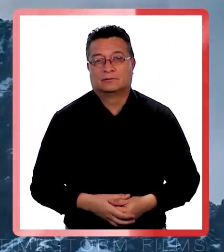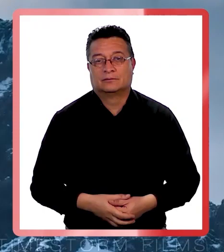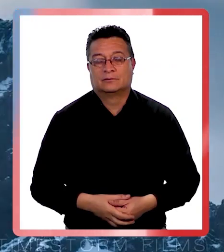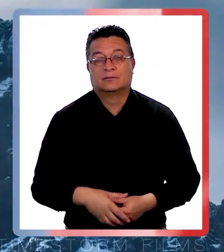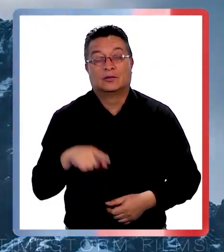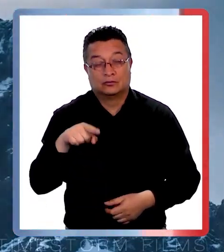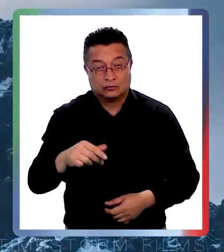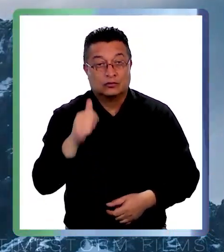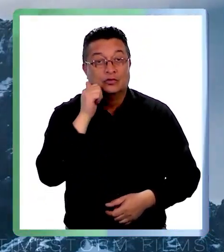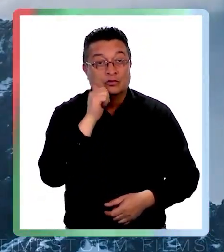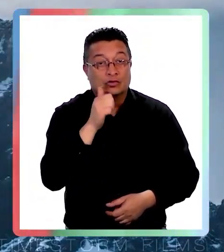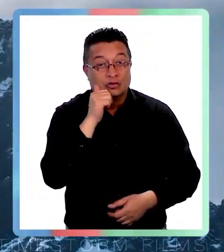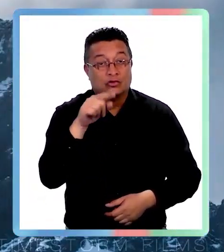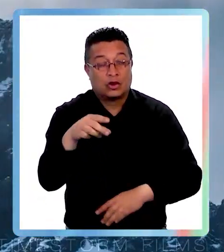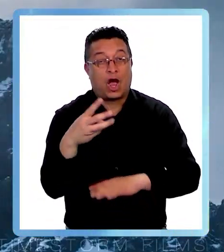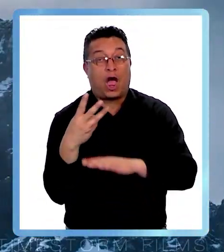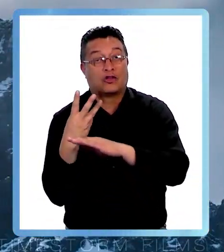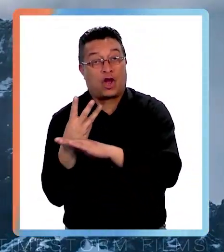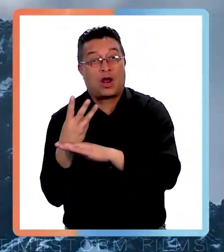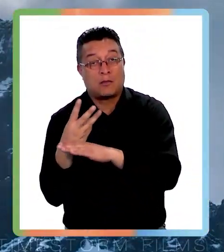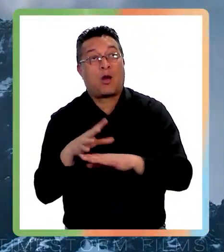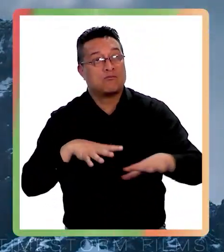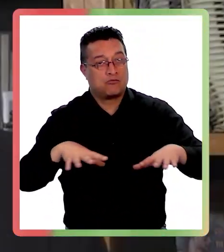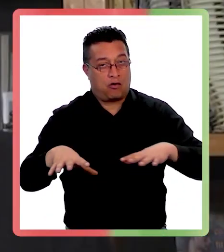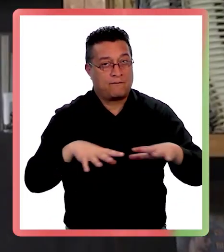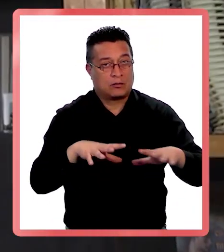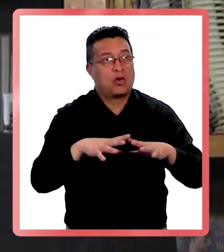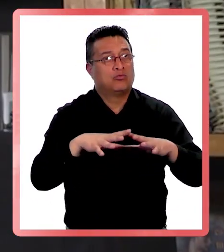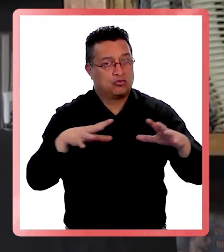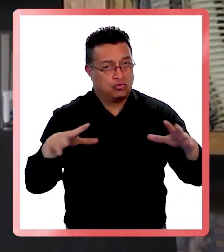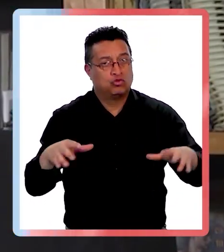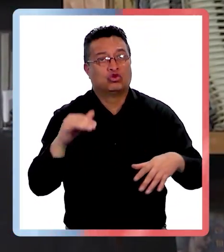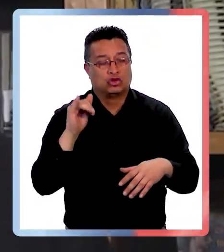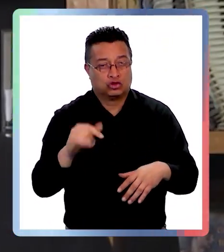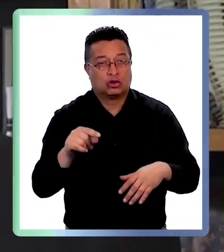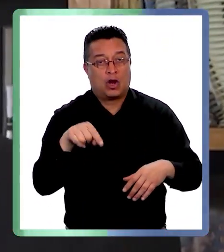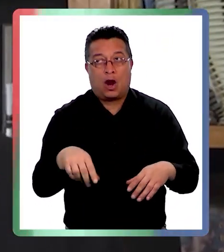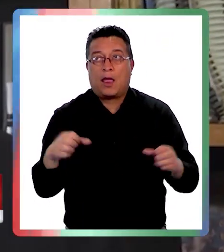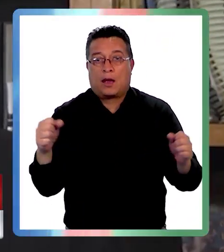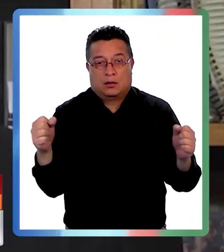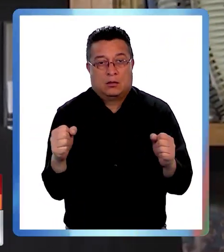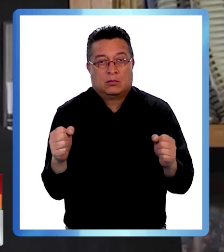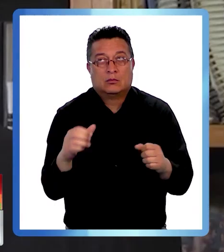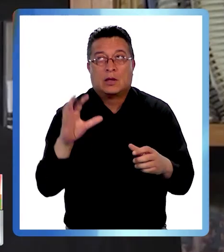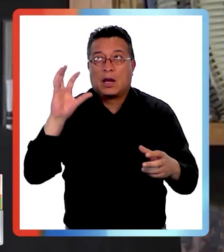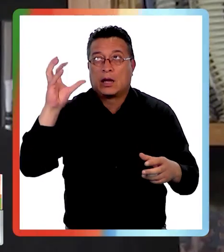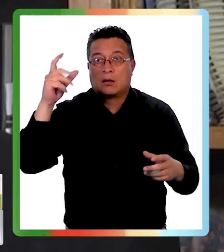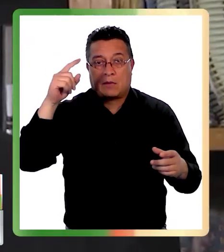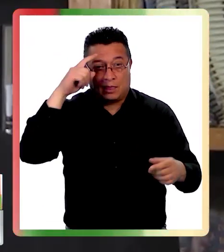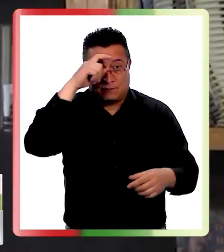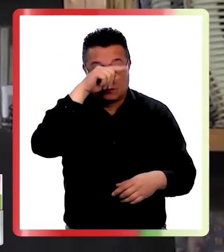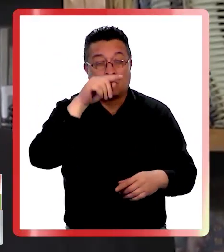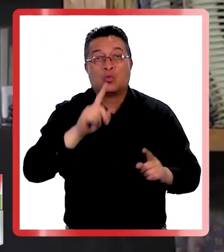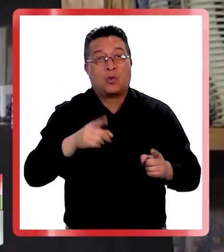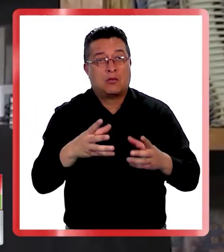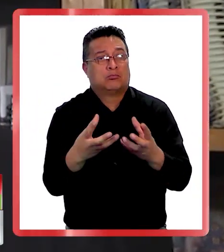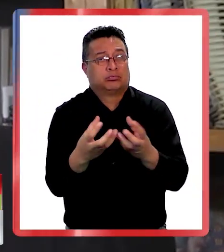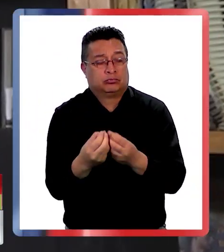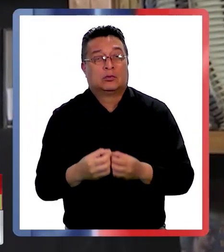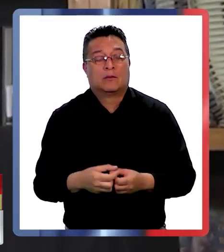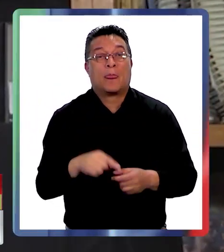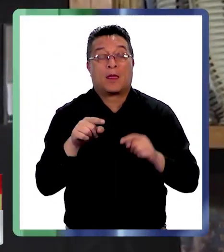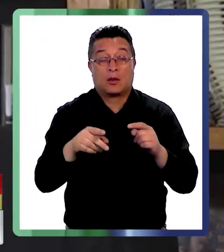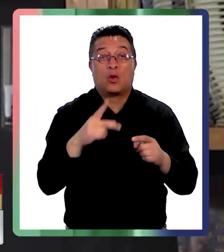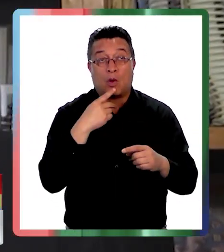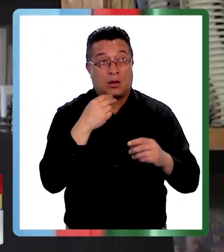Estos días en Torre del Paine ha habido bastante movimiento a pesar de que ya estamos entrando a un clima complicado. Claro, porque quizá la nieve igual por